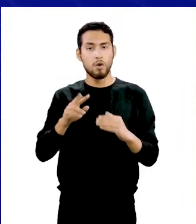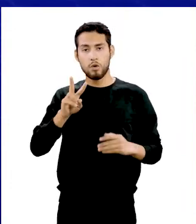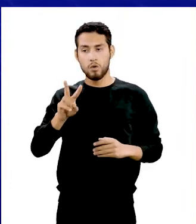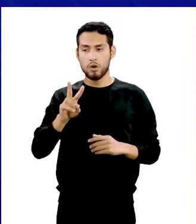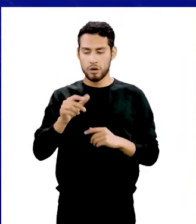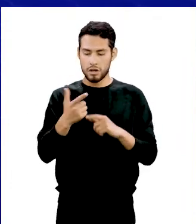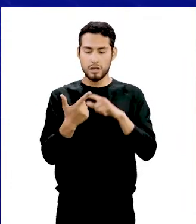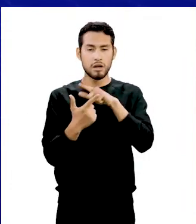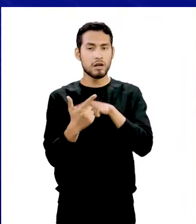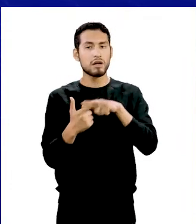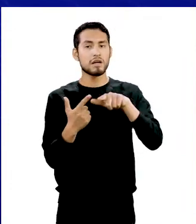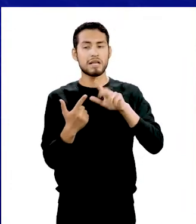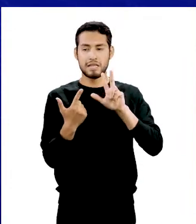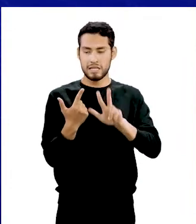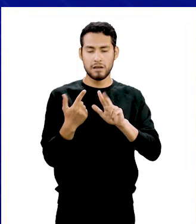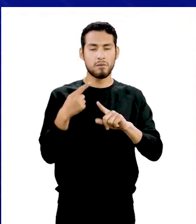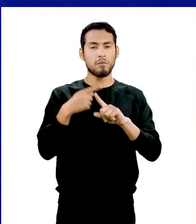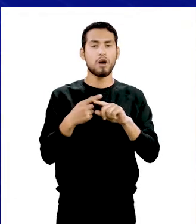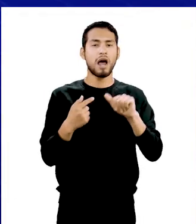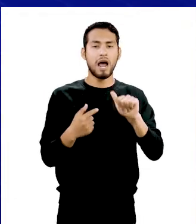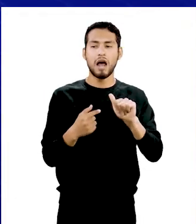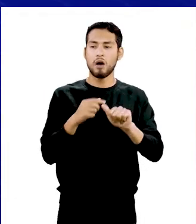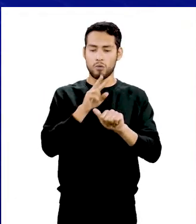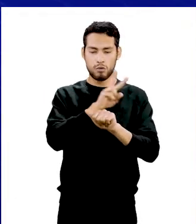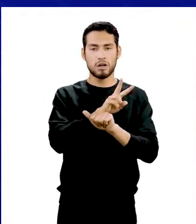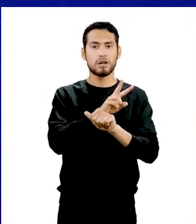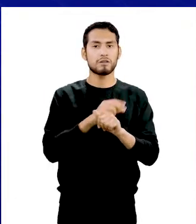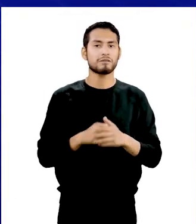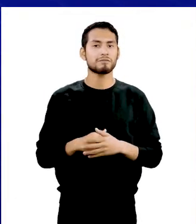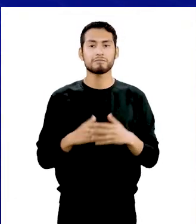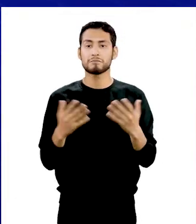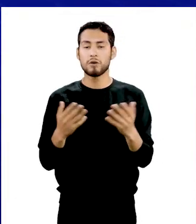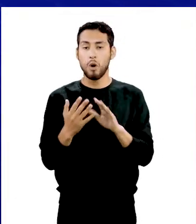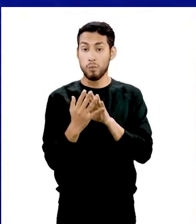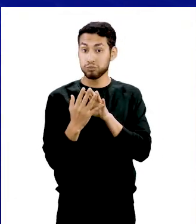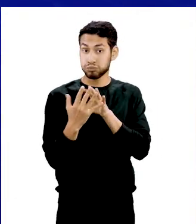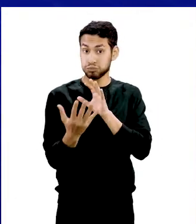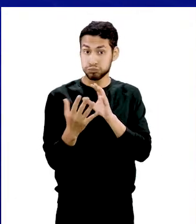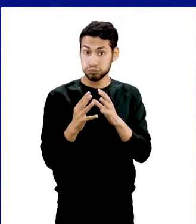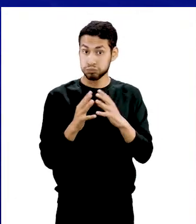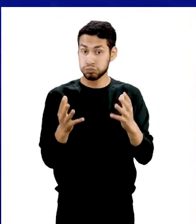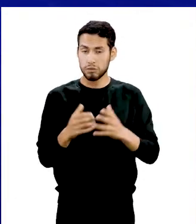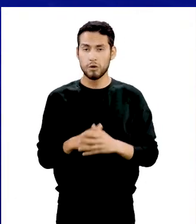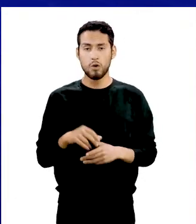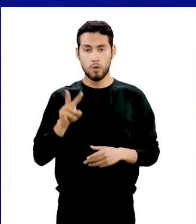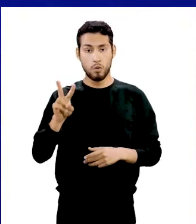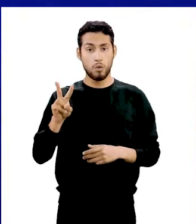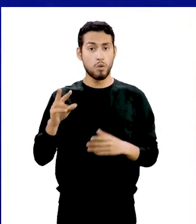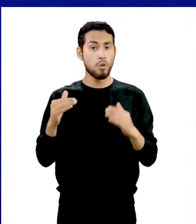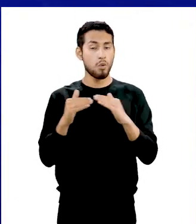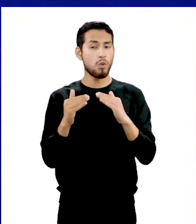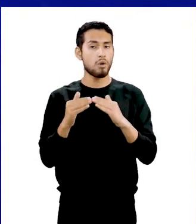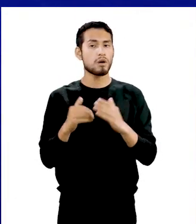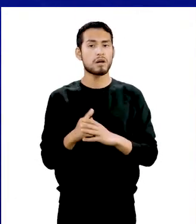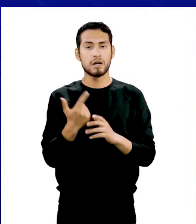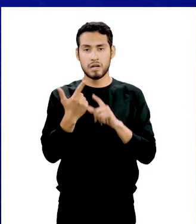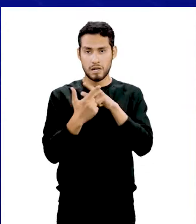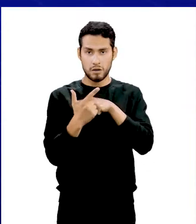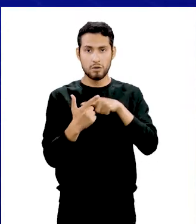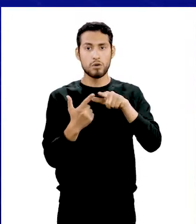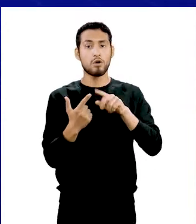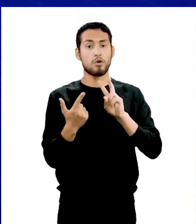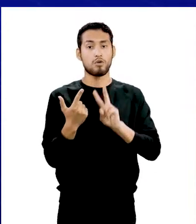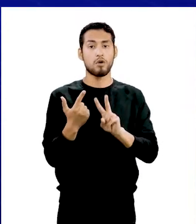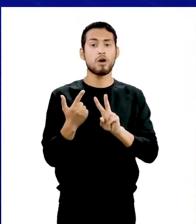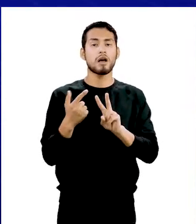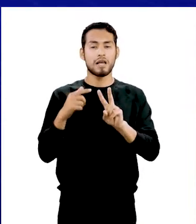igual a 2 por raíz cuadrada de 3 por A al cuadrado. En cuanto al volumen, V es igual a